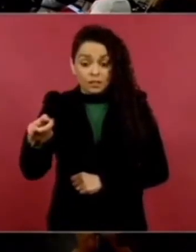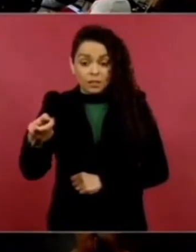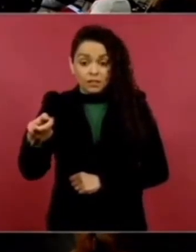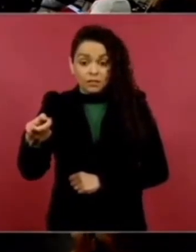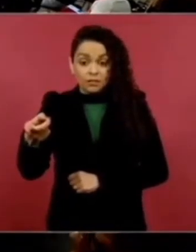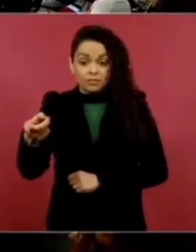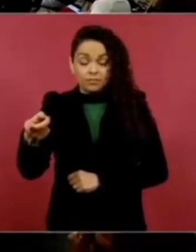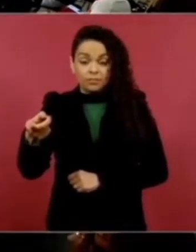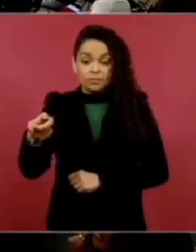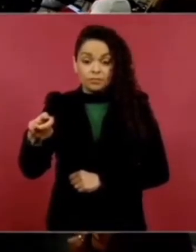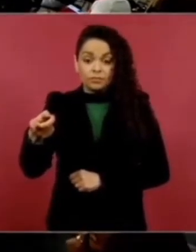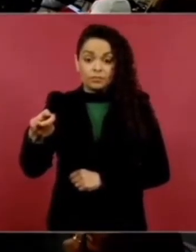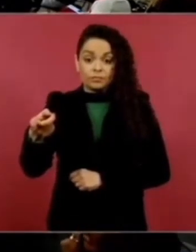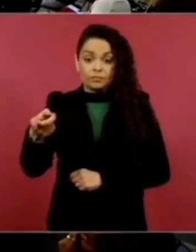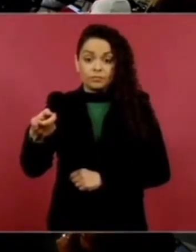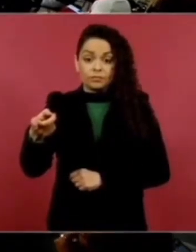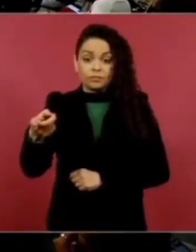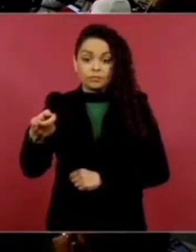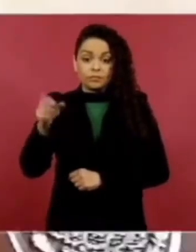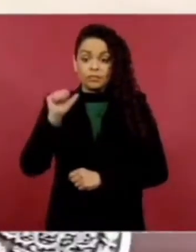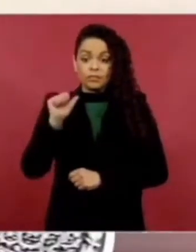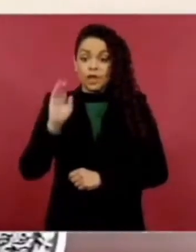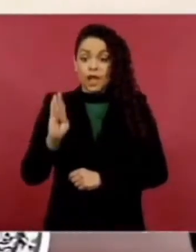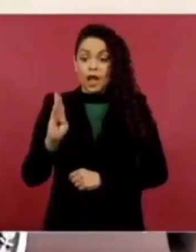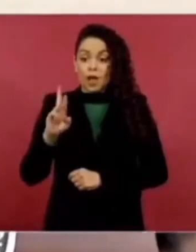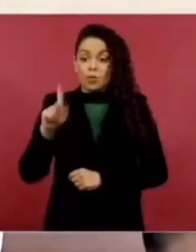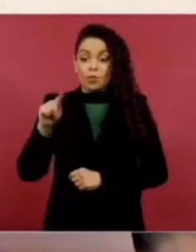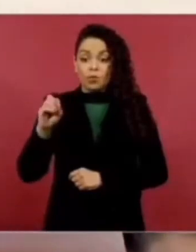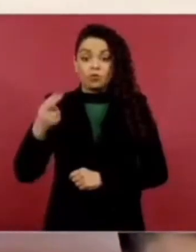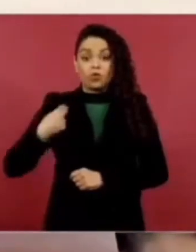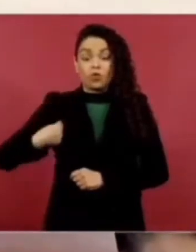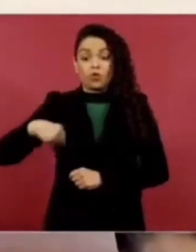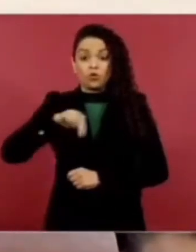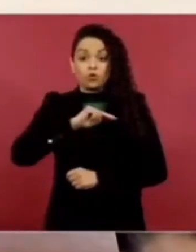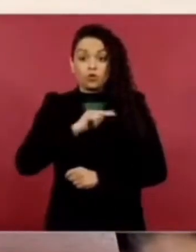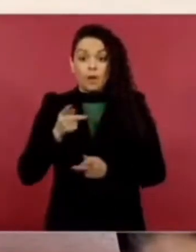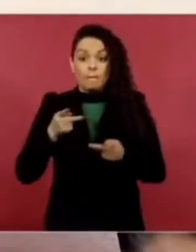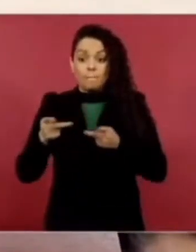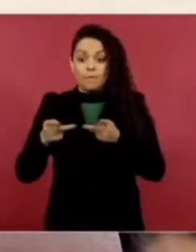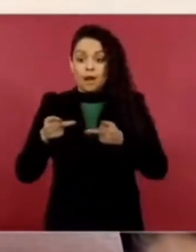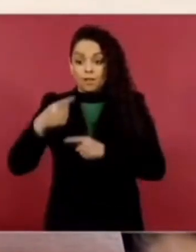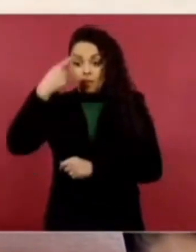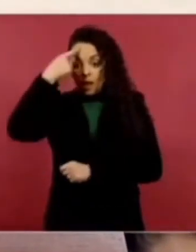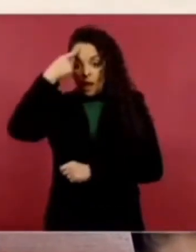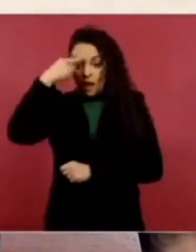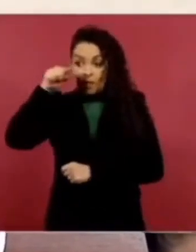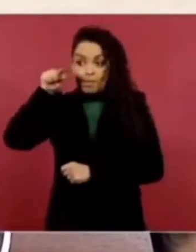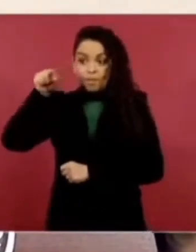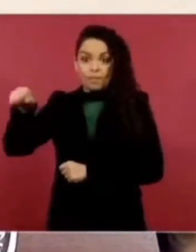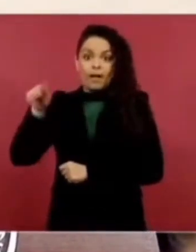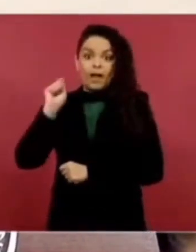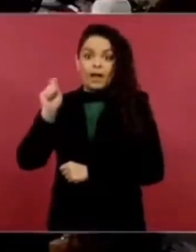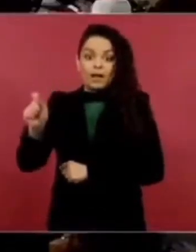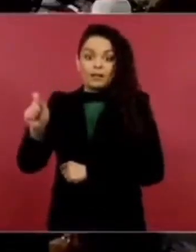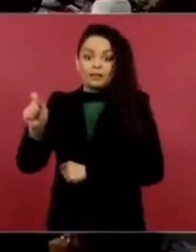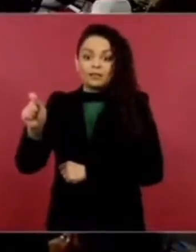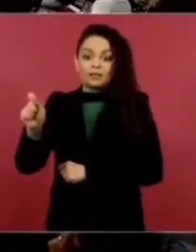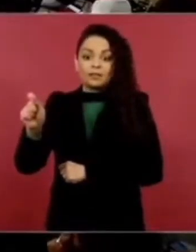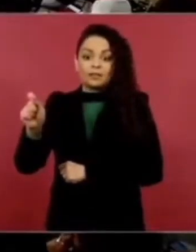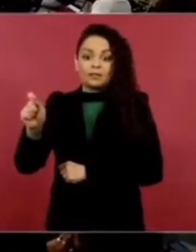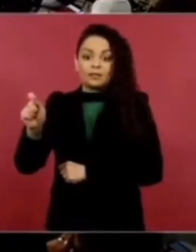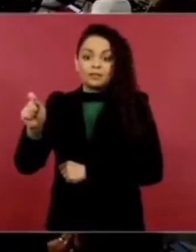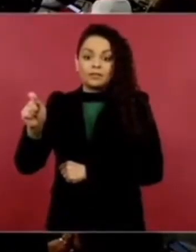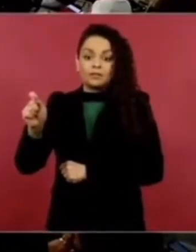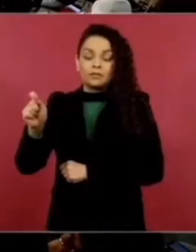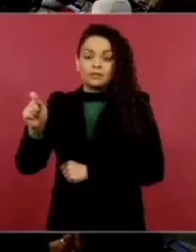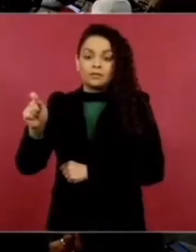nosotros a Aburto ya estamos preparando todo esto para sacarlo y usar y caso para